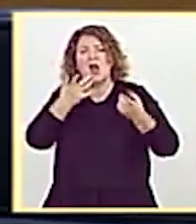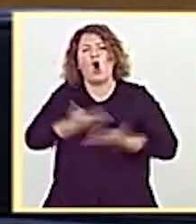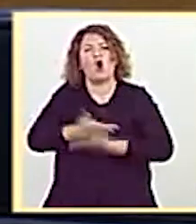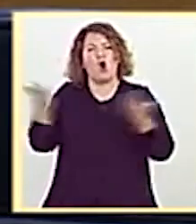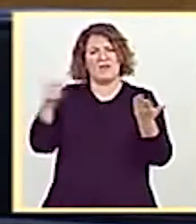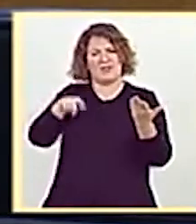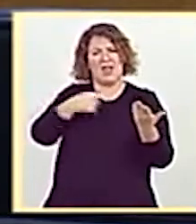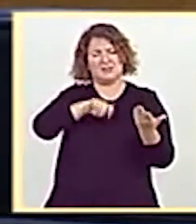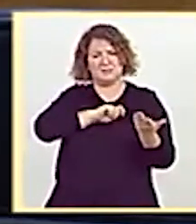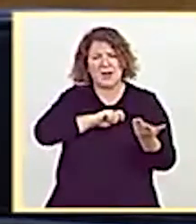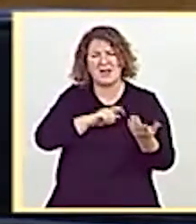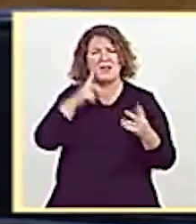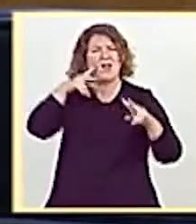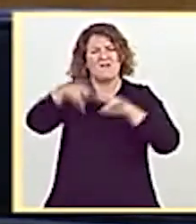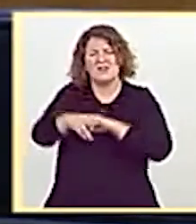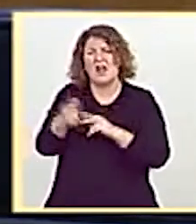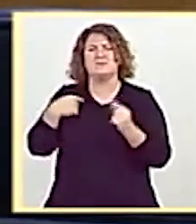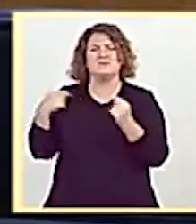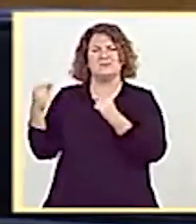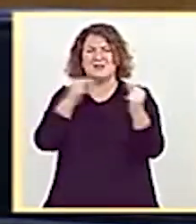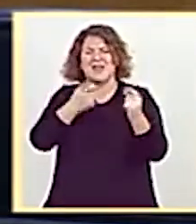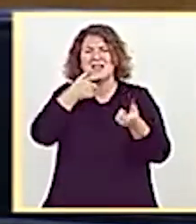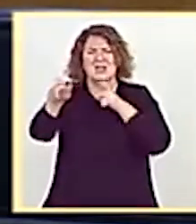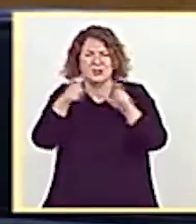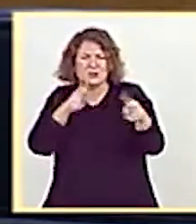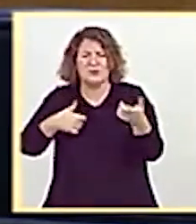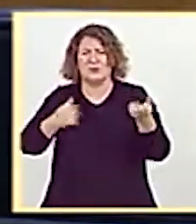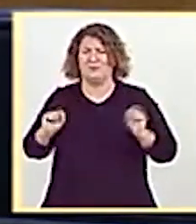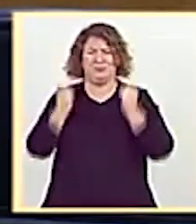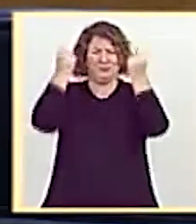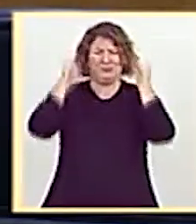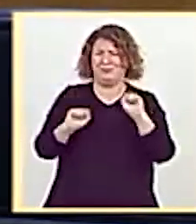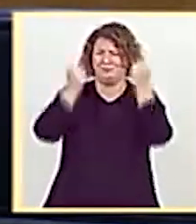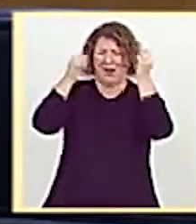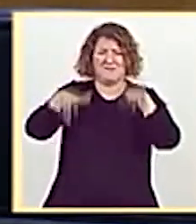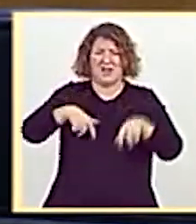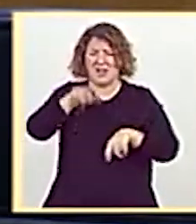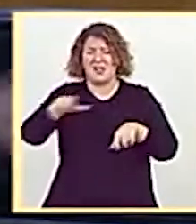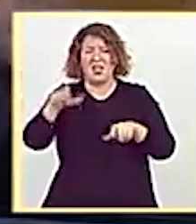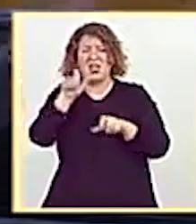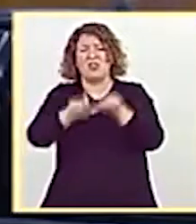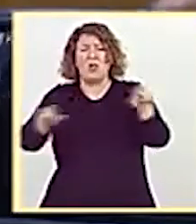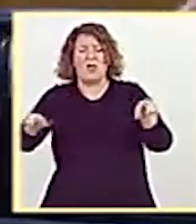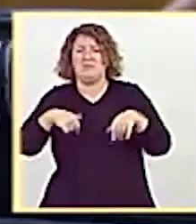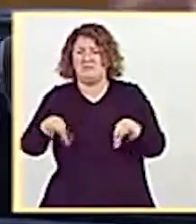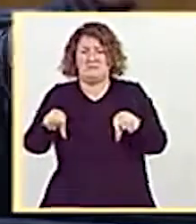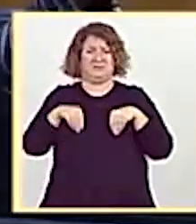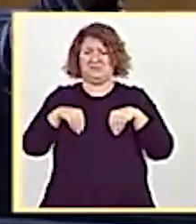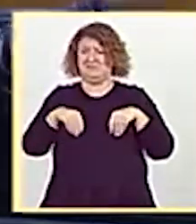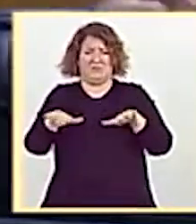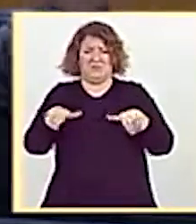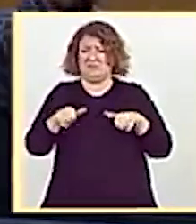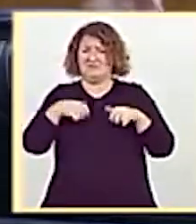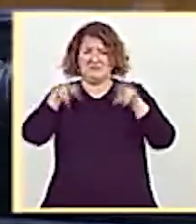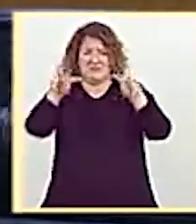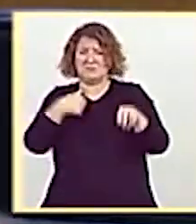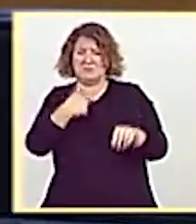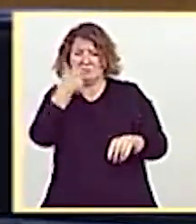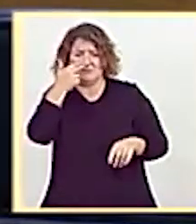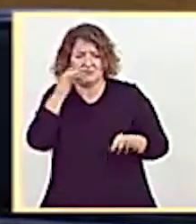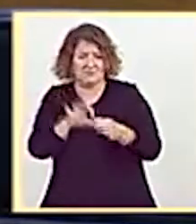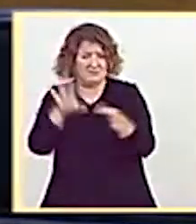insulto y la crispación que generan un ambiente absolutamente irrespirable y llevan a la desafección de los ciudadanos. Y hemos tenido esta tarde ejemplos,